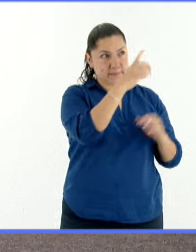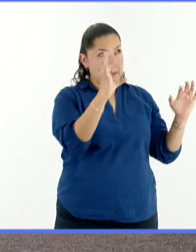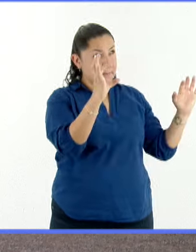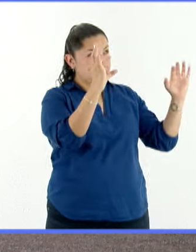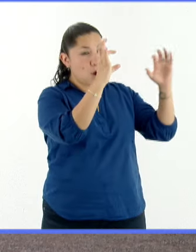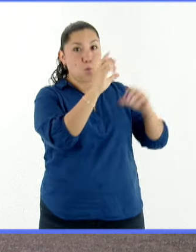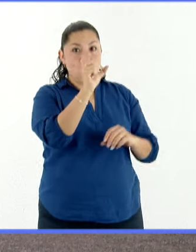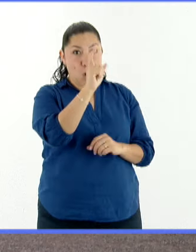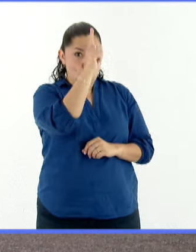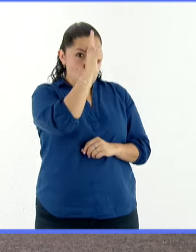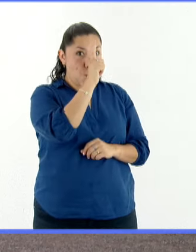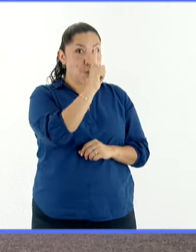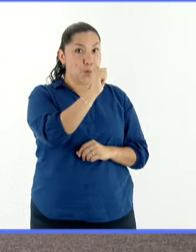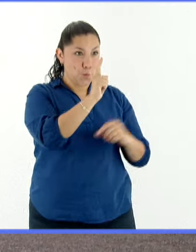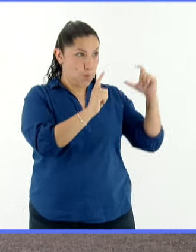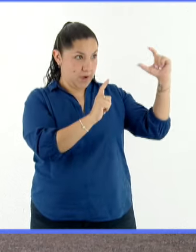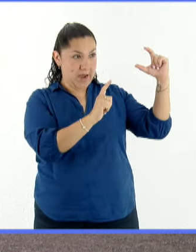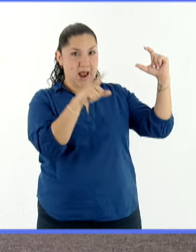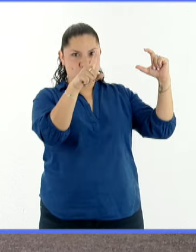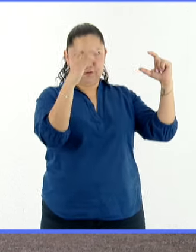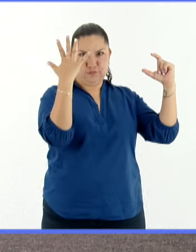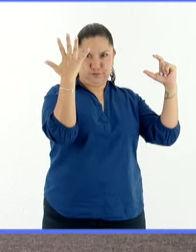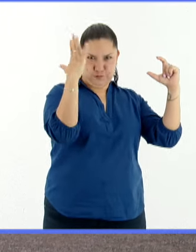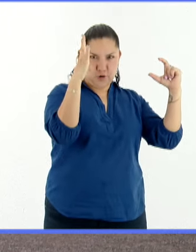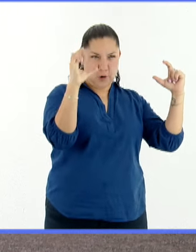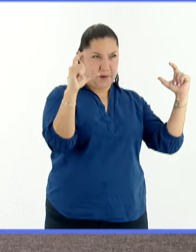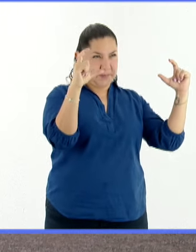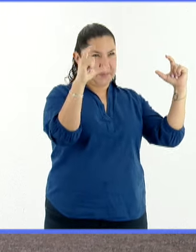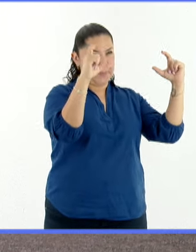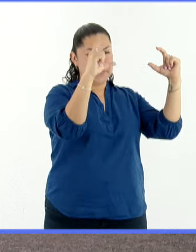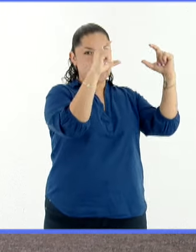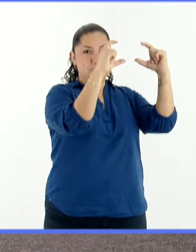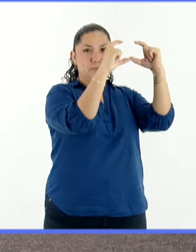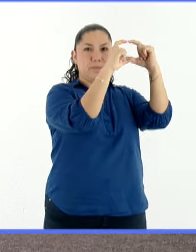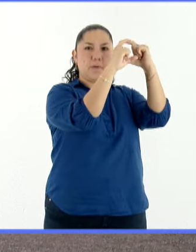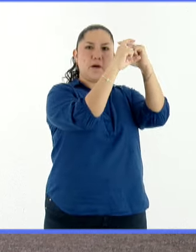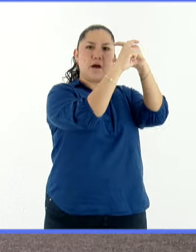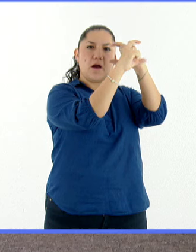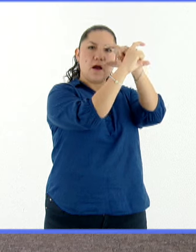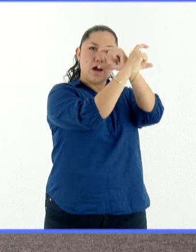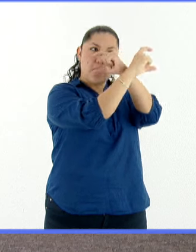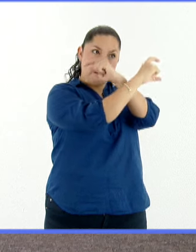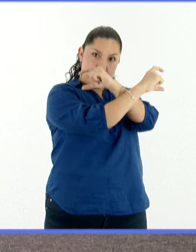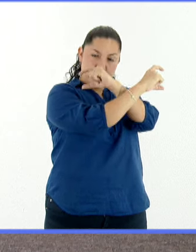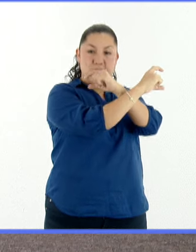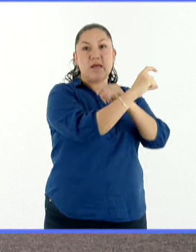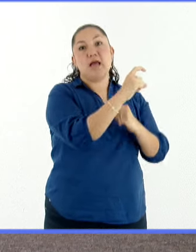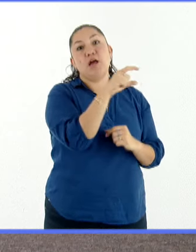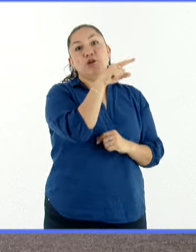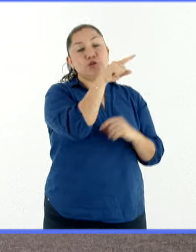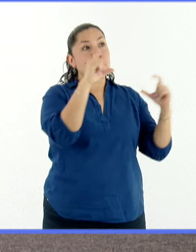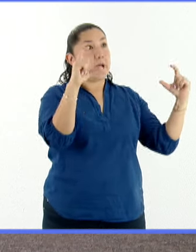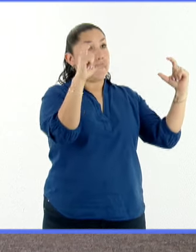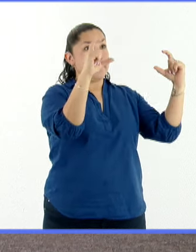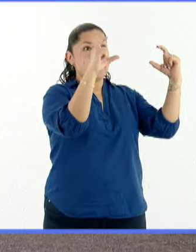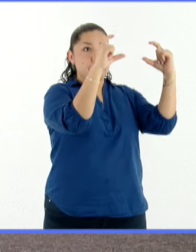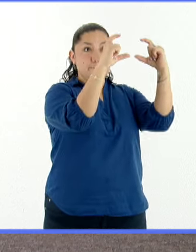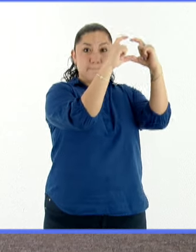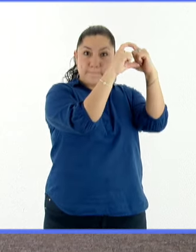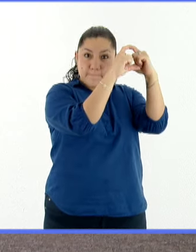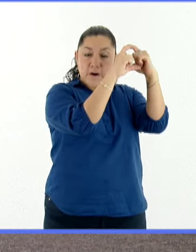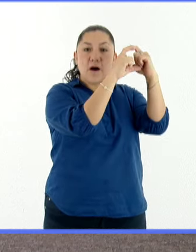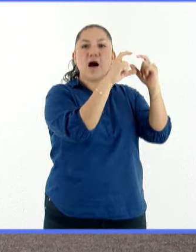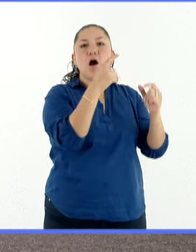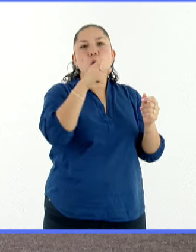el sol hasta que sale. Bueno, pero obviamente la totalidad solamente se observará en esta